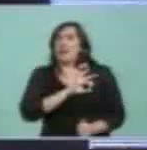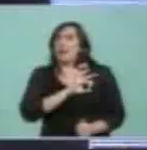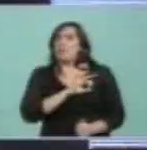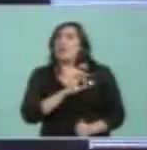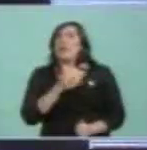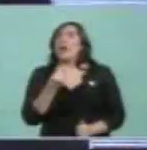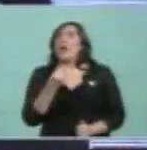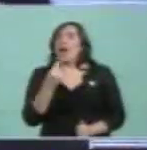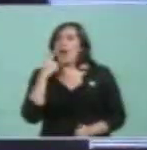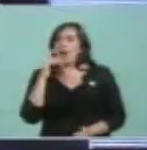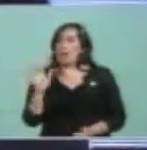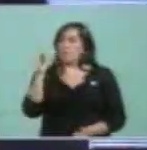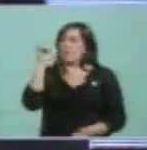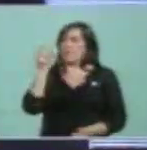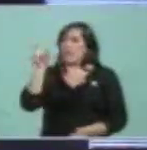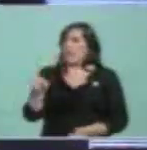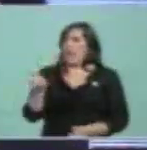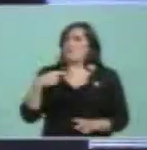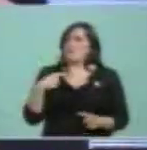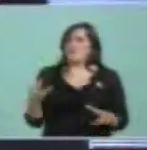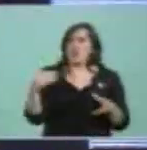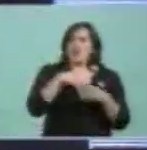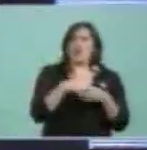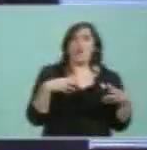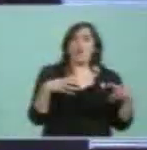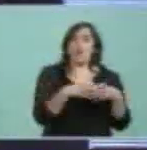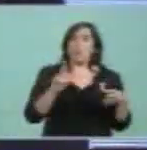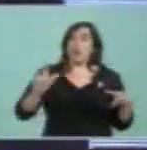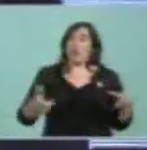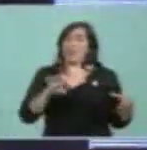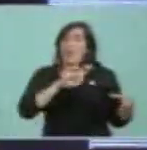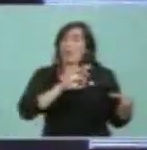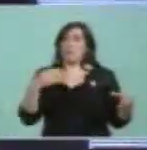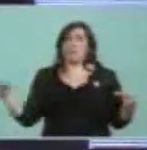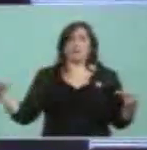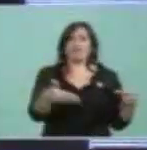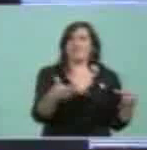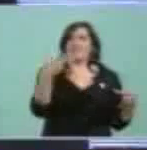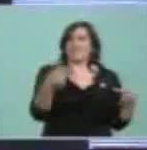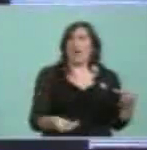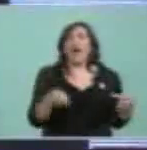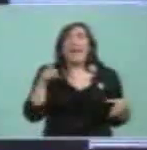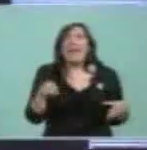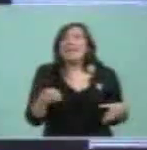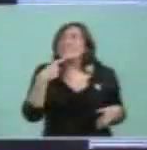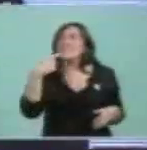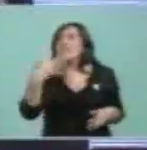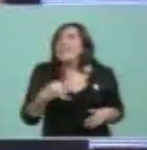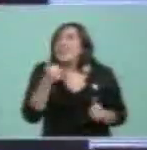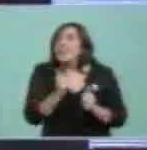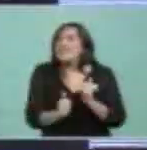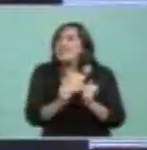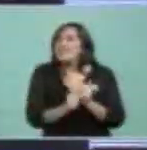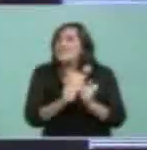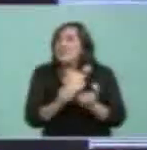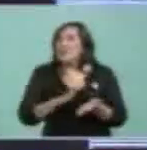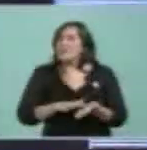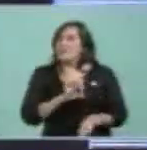ponían para identificar a los que eran propios. El que no tenía la escarapela no entraba. Esta es la verdadera historia de la escarapela.